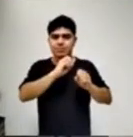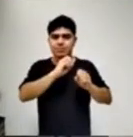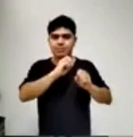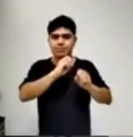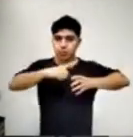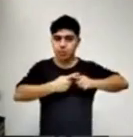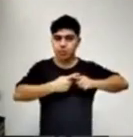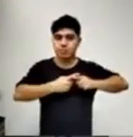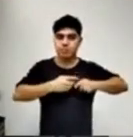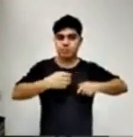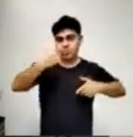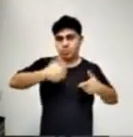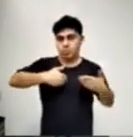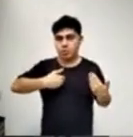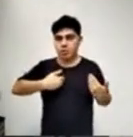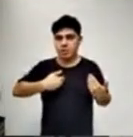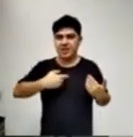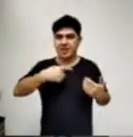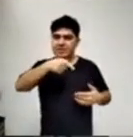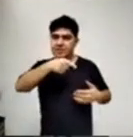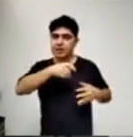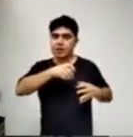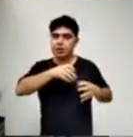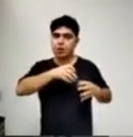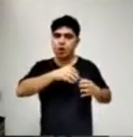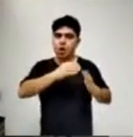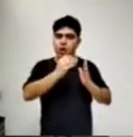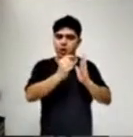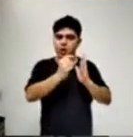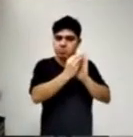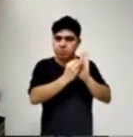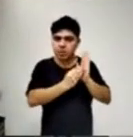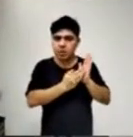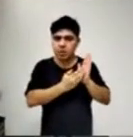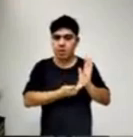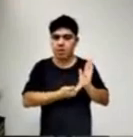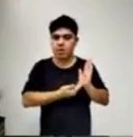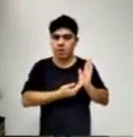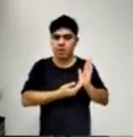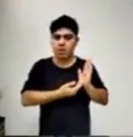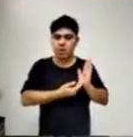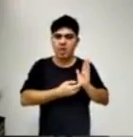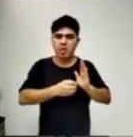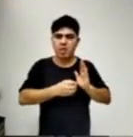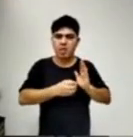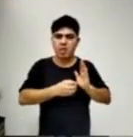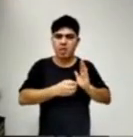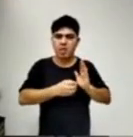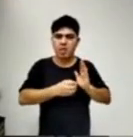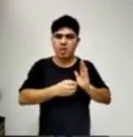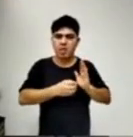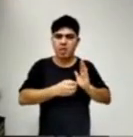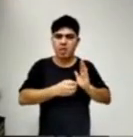personal es imposible poder aprobar un ejecutado del gobierno del señor Suárez. Gracias, señora